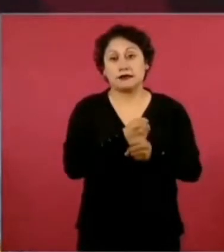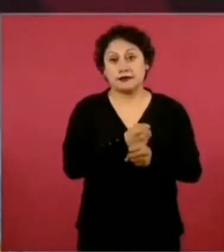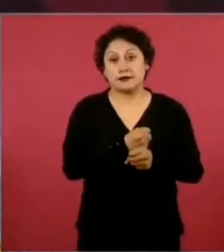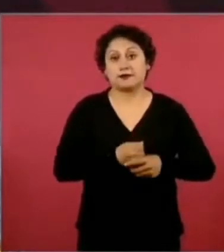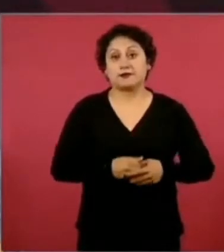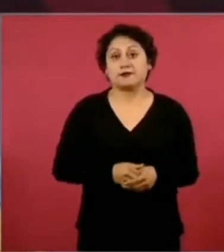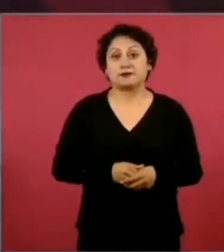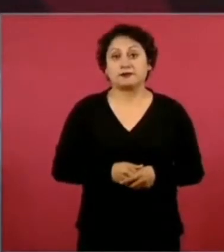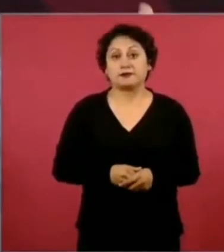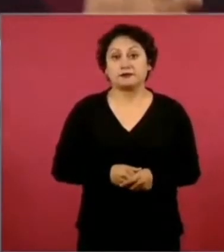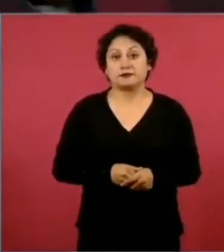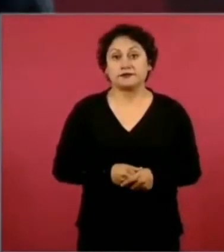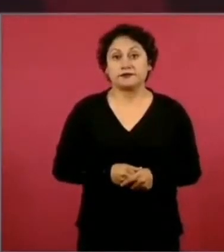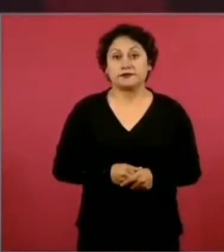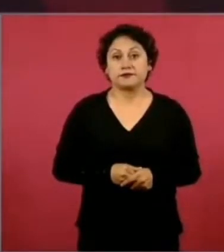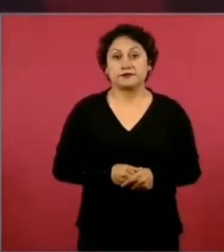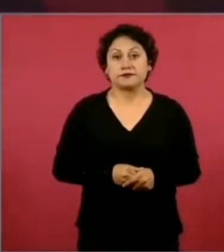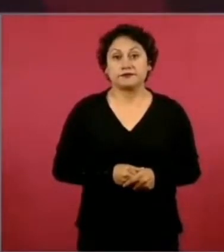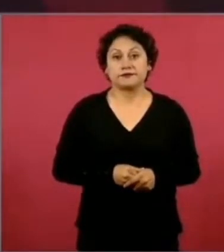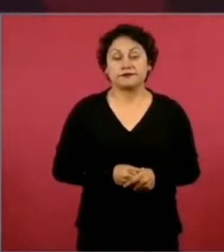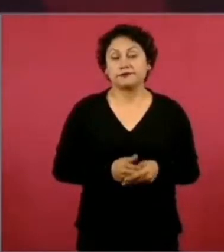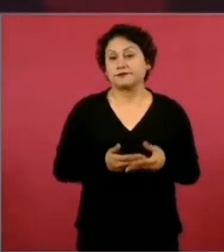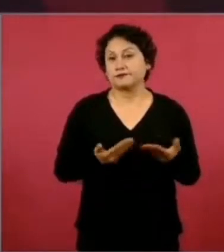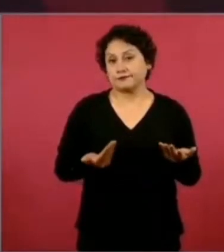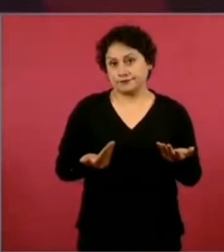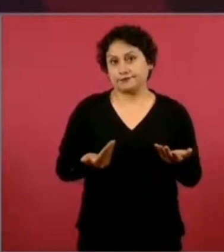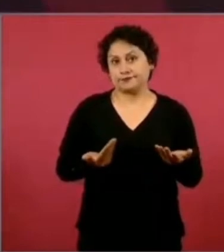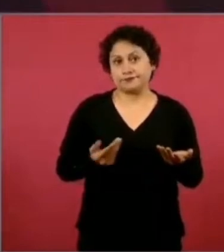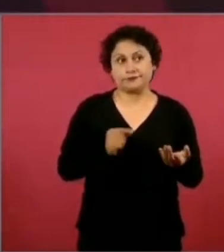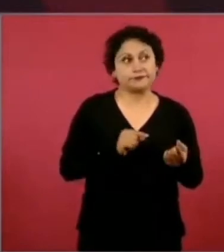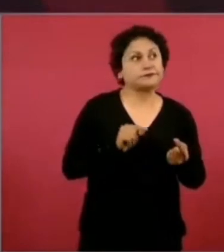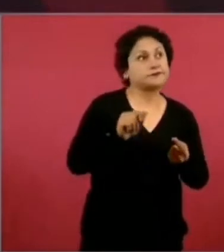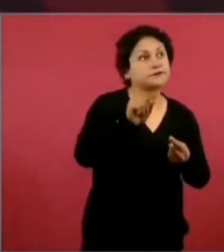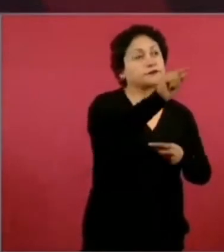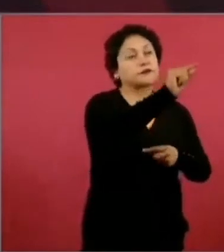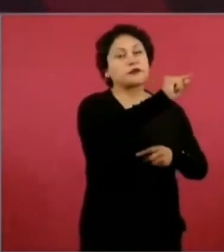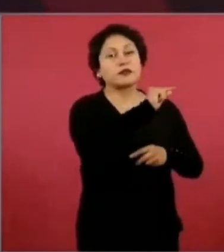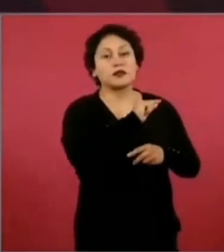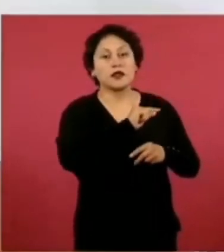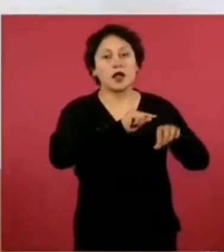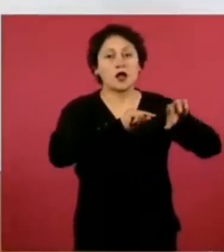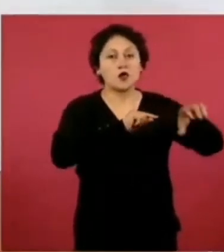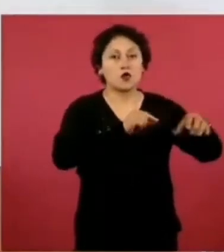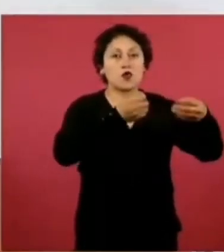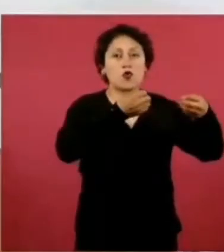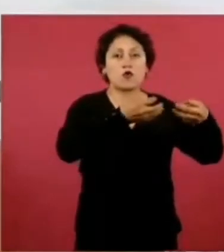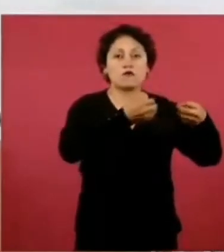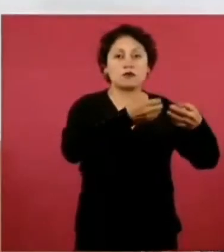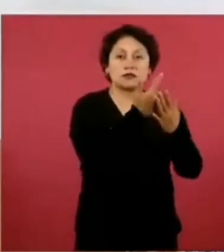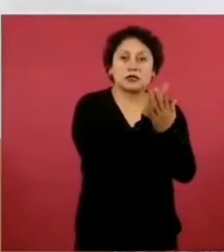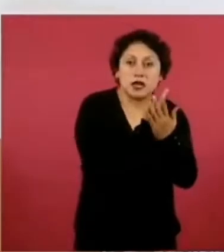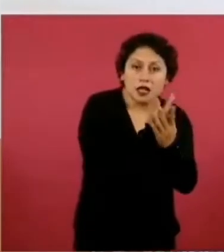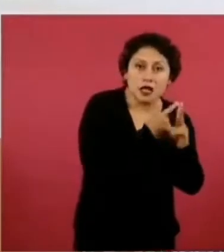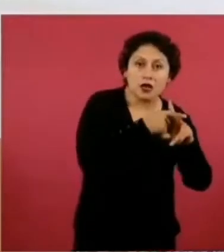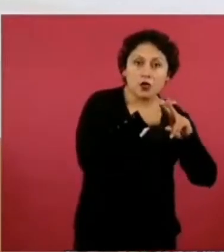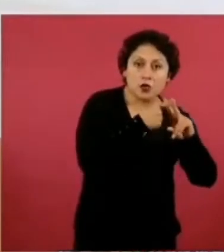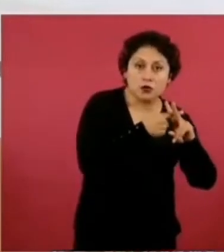Y se volvieron famosos los despachos dedicados a